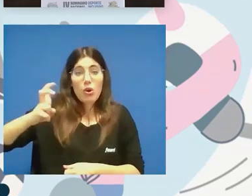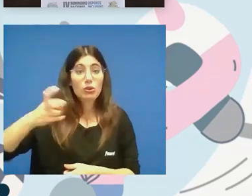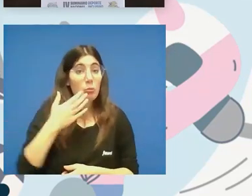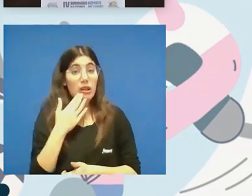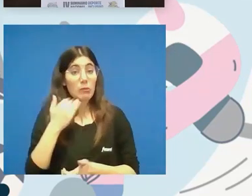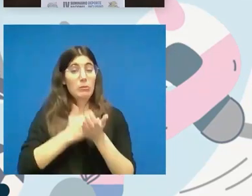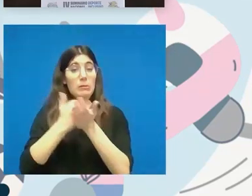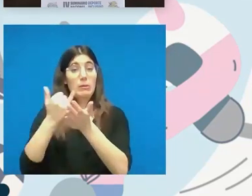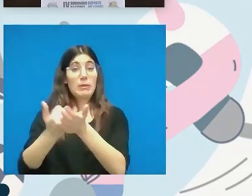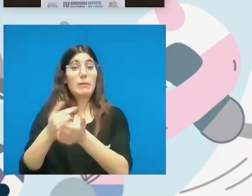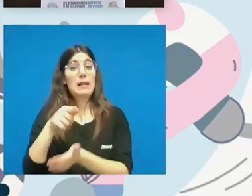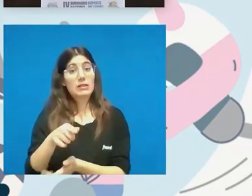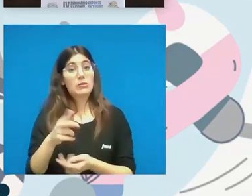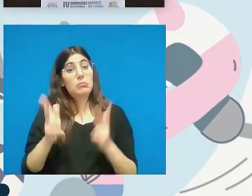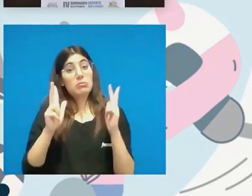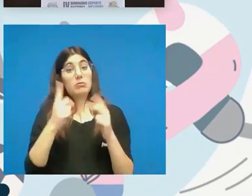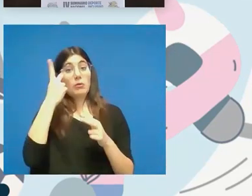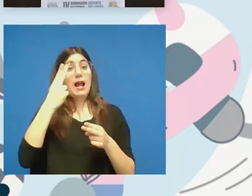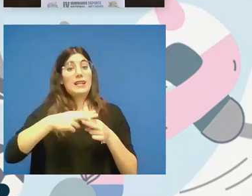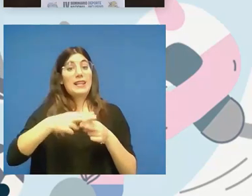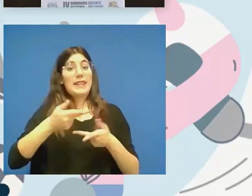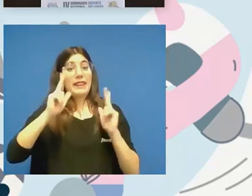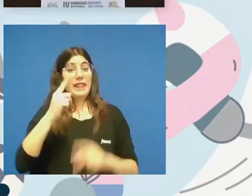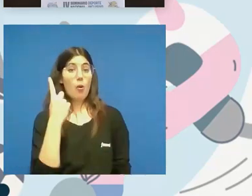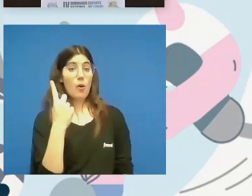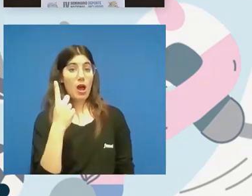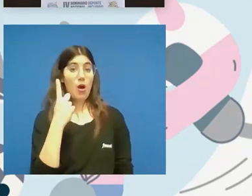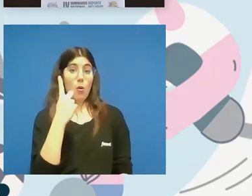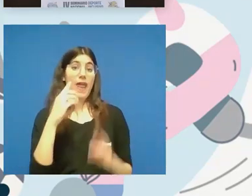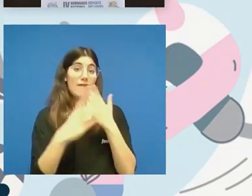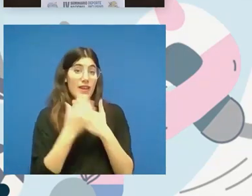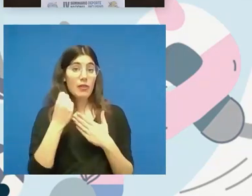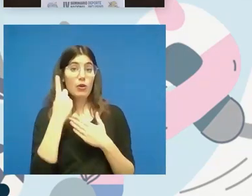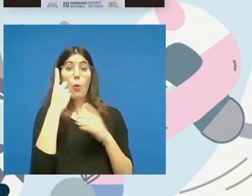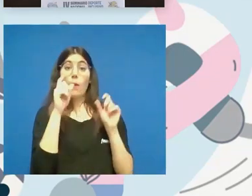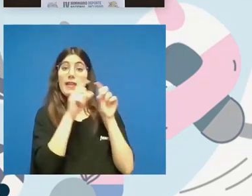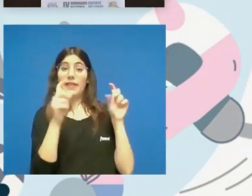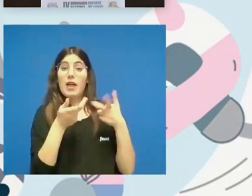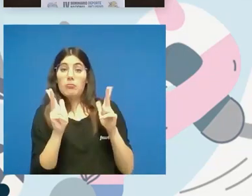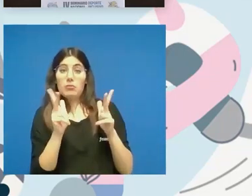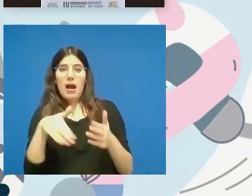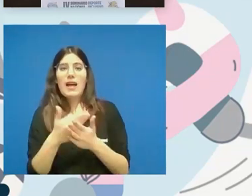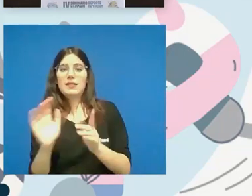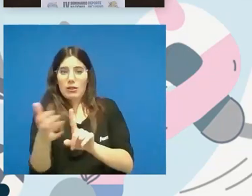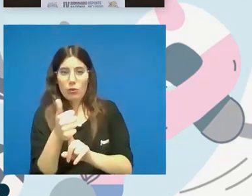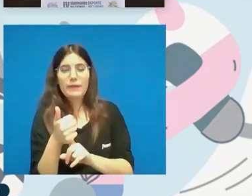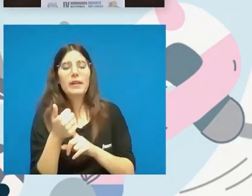todo esto se lo permite una misma licencia una misma organización una misma entidad hasta que encuentre su encaje